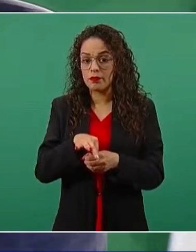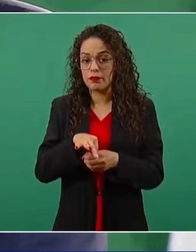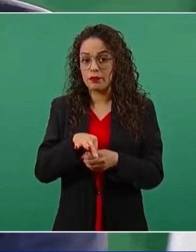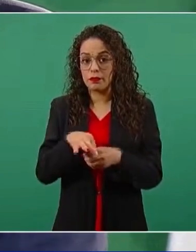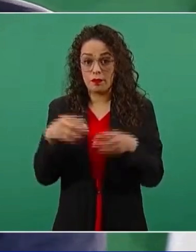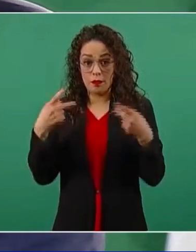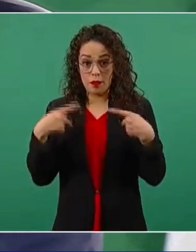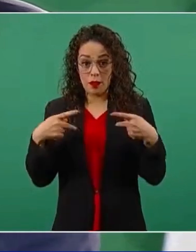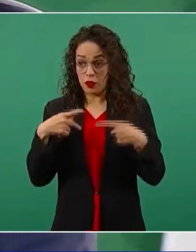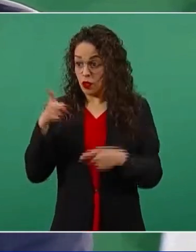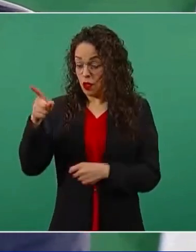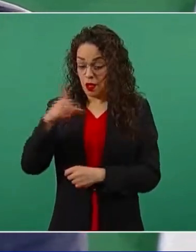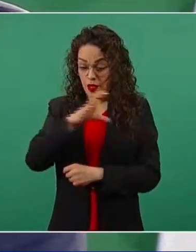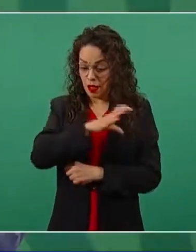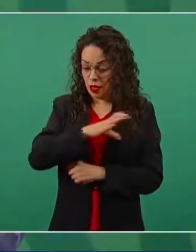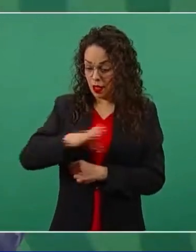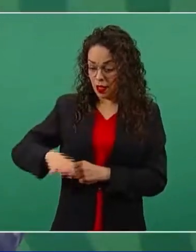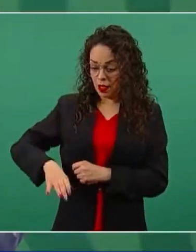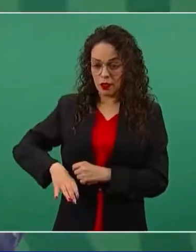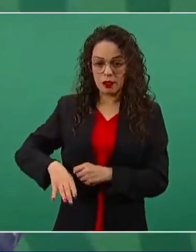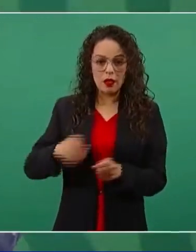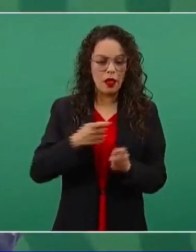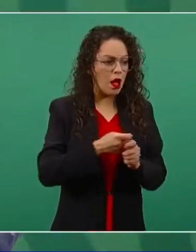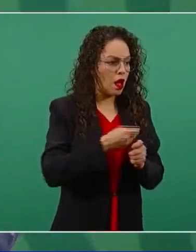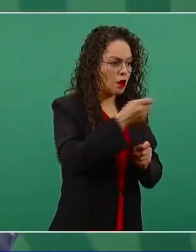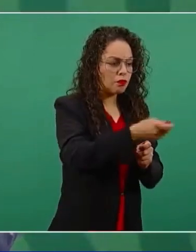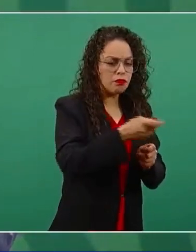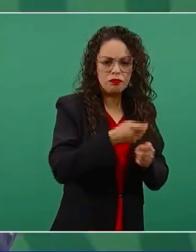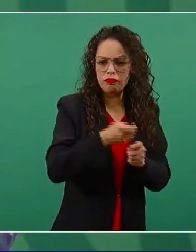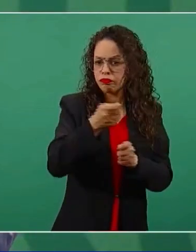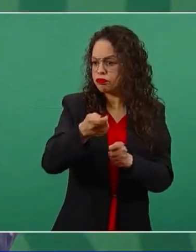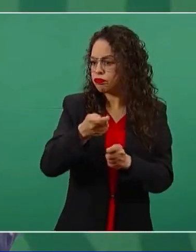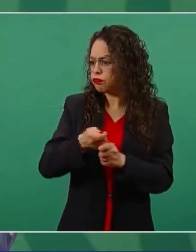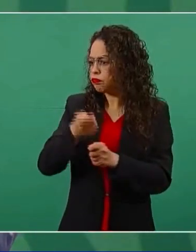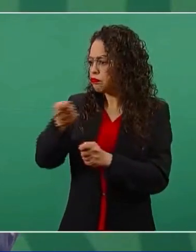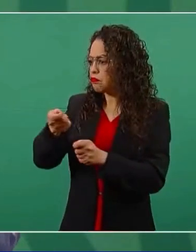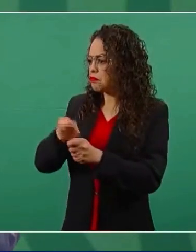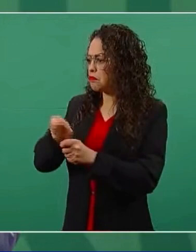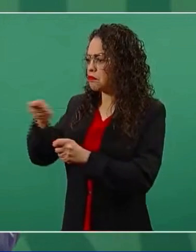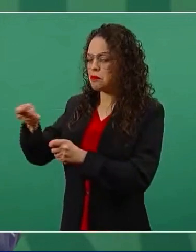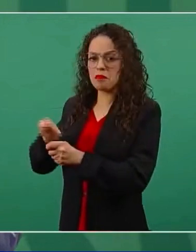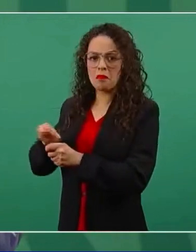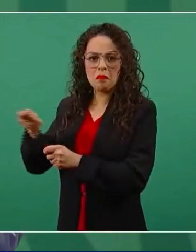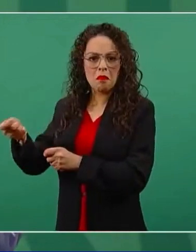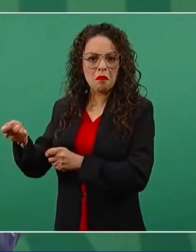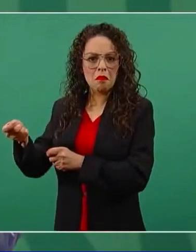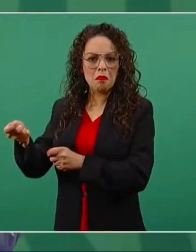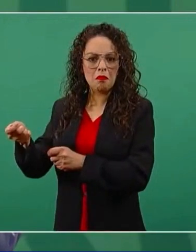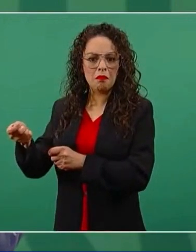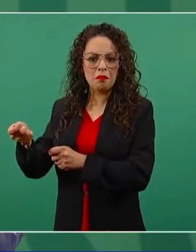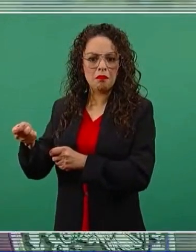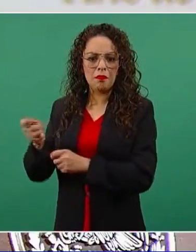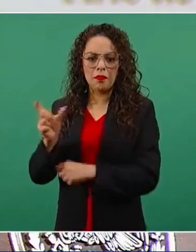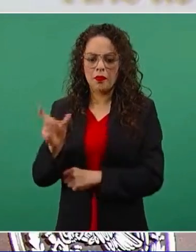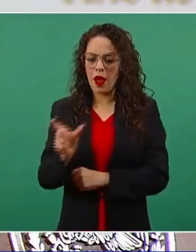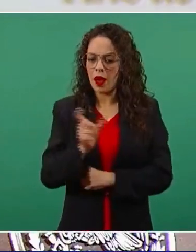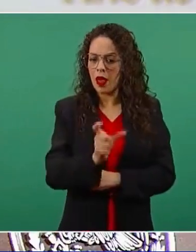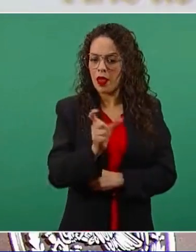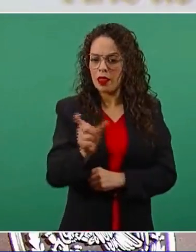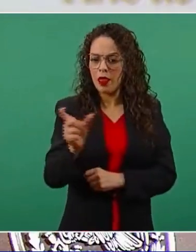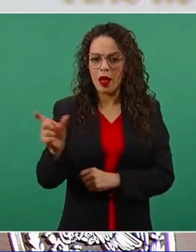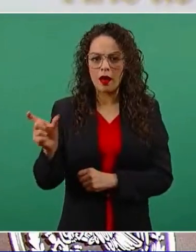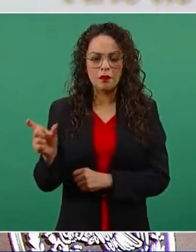tarjetas valiéndose de